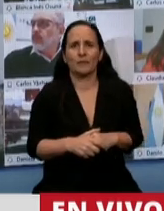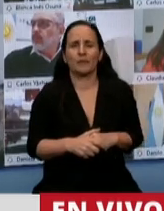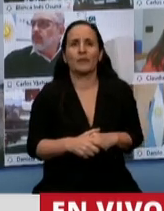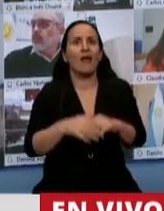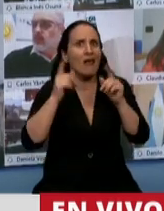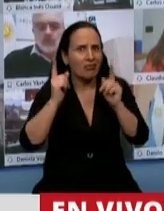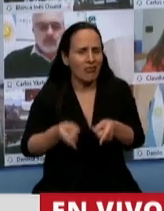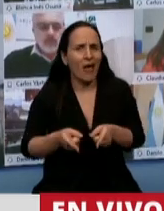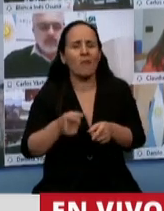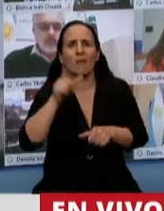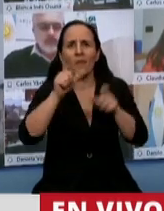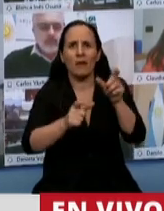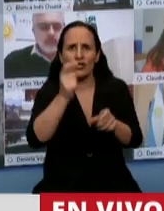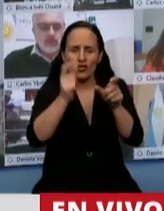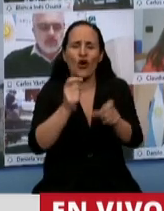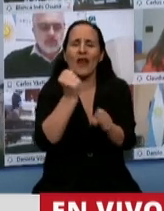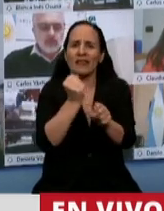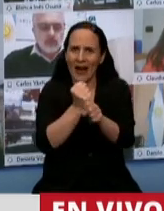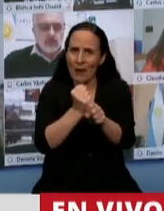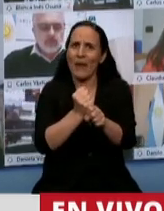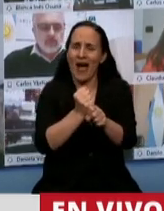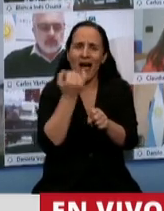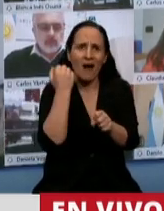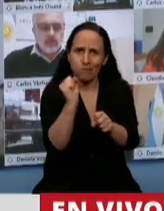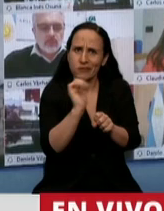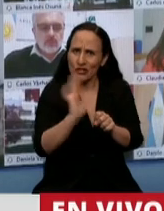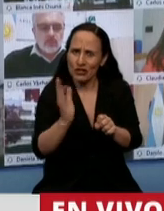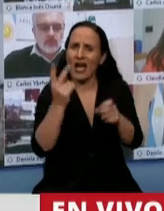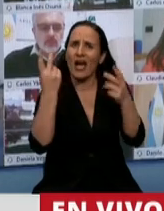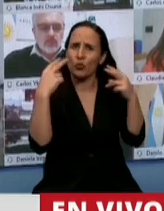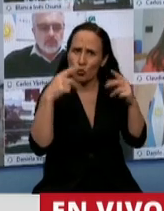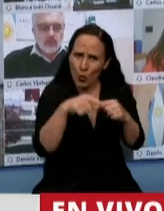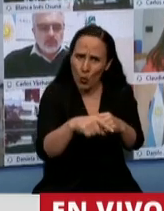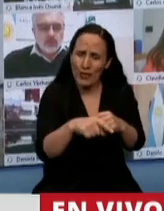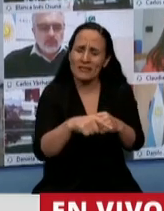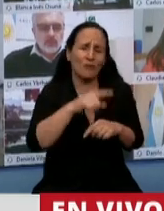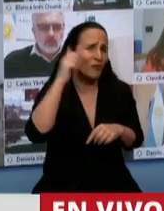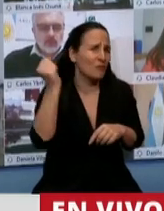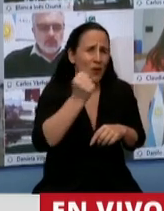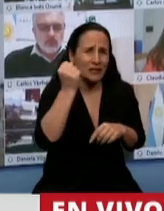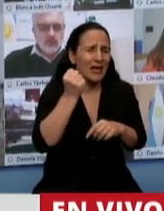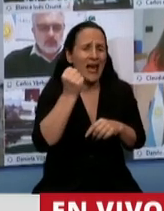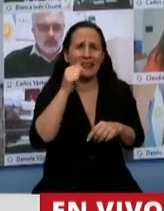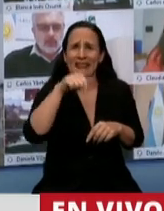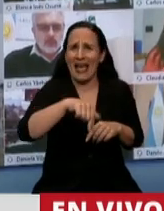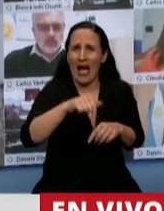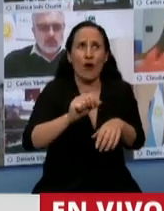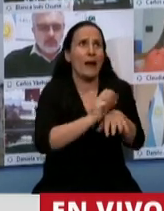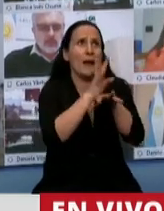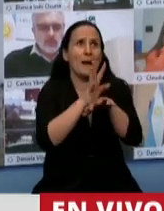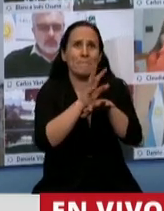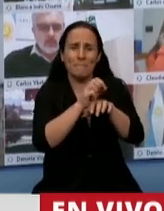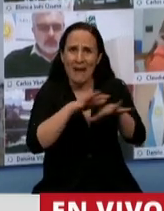trabajadores del turismo han sido rol y eje fundamental en esta pandemia, sobre todo en el trabajo de